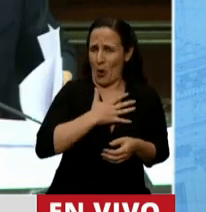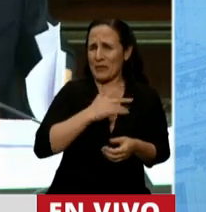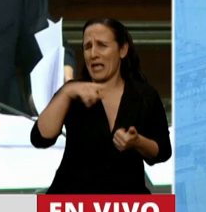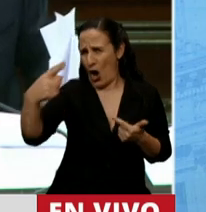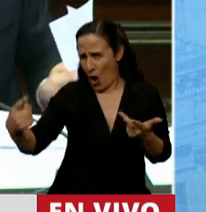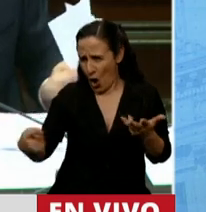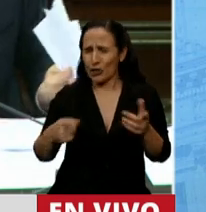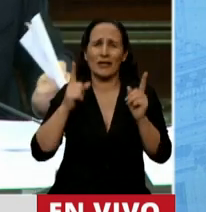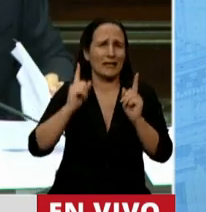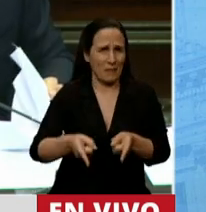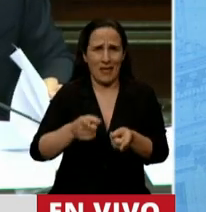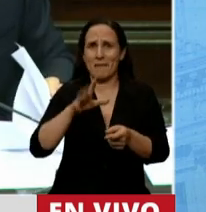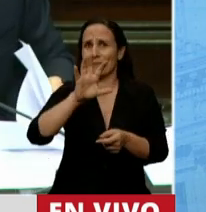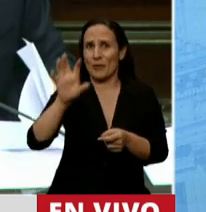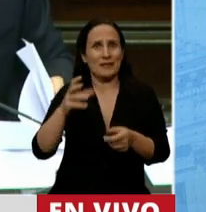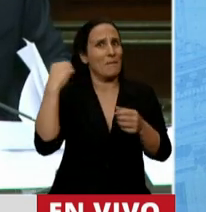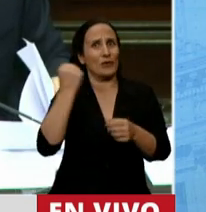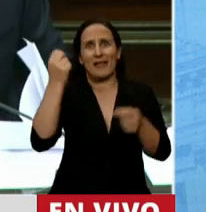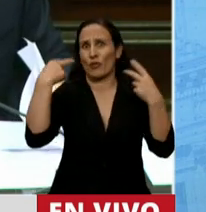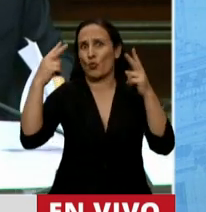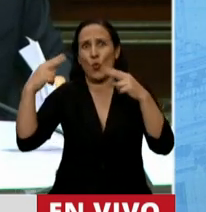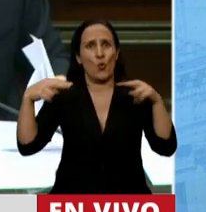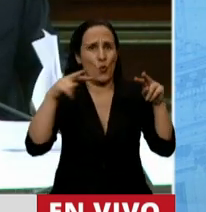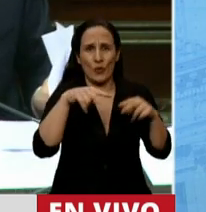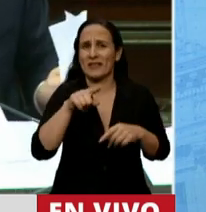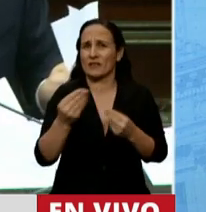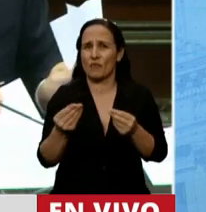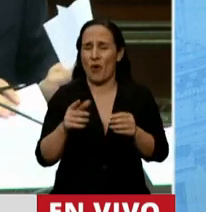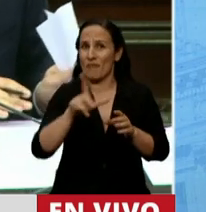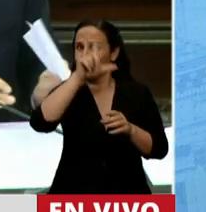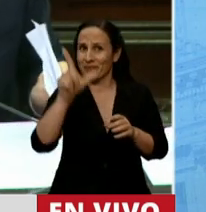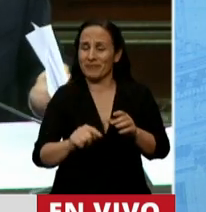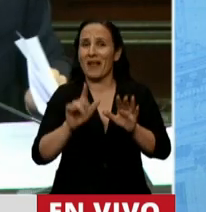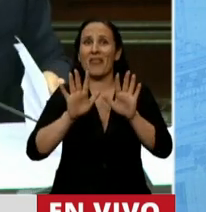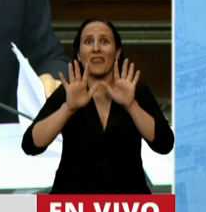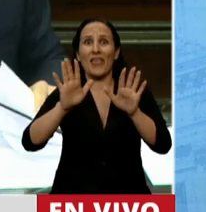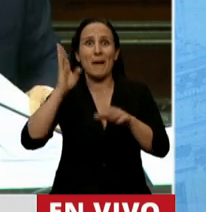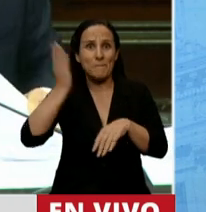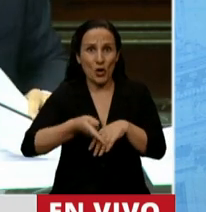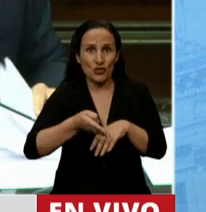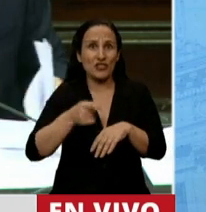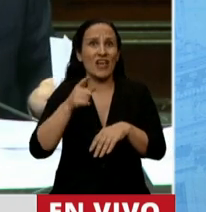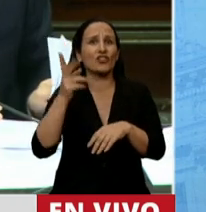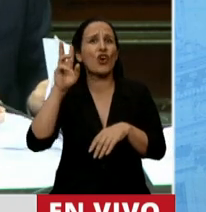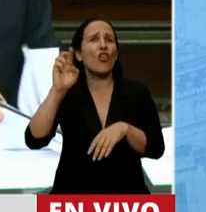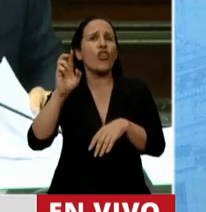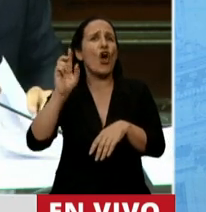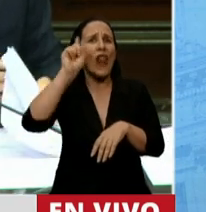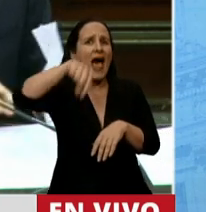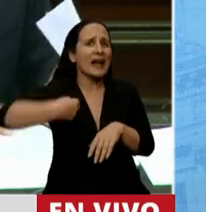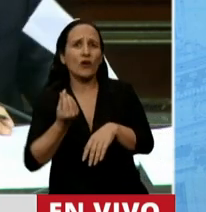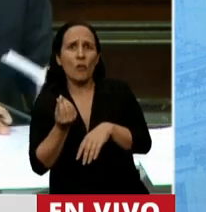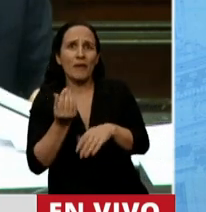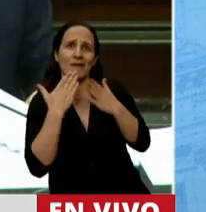muchas provincias turísticas en nuestro país, recordemos que prácticamente el 10% de los ingresos de dólares de este país provienen del